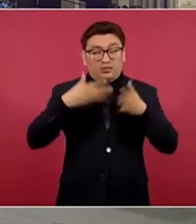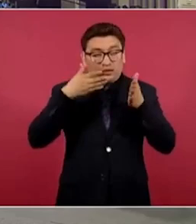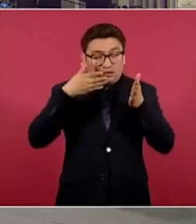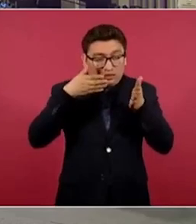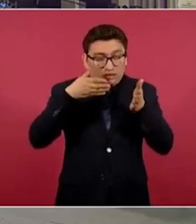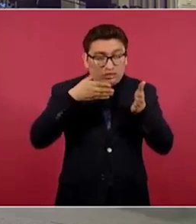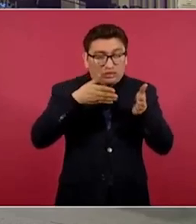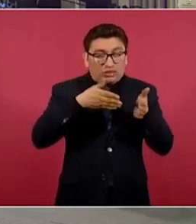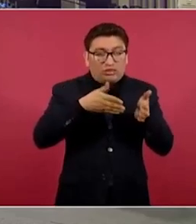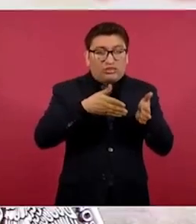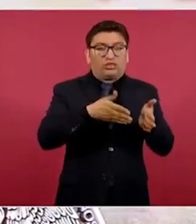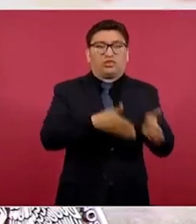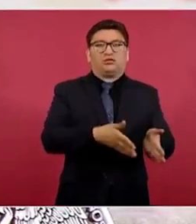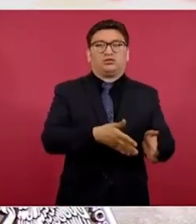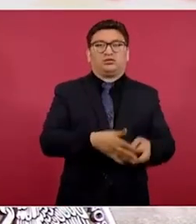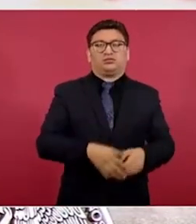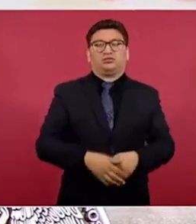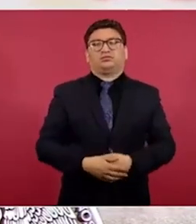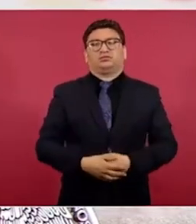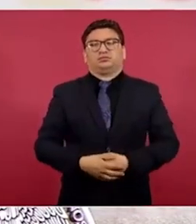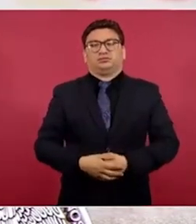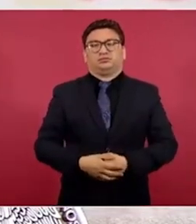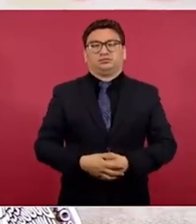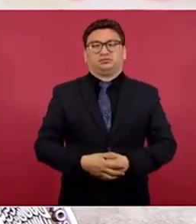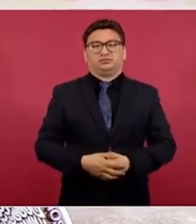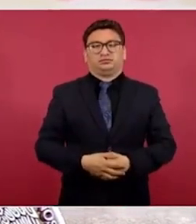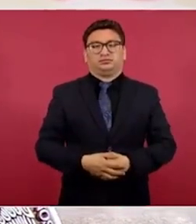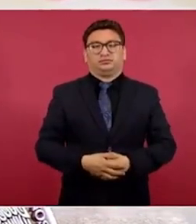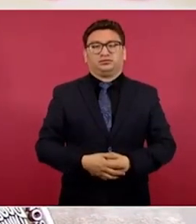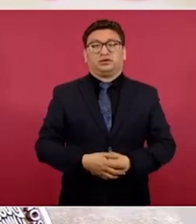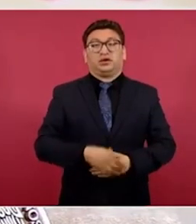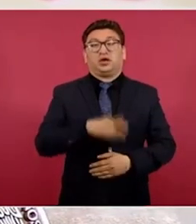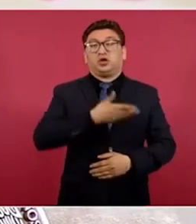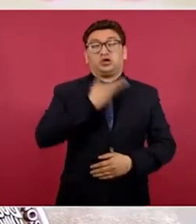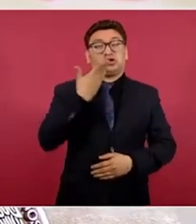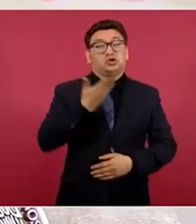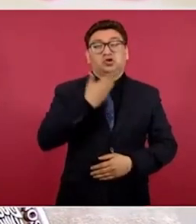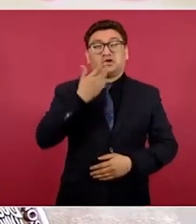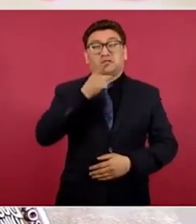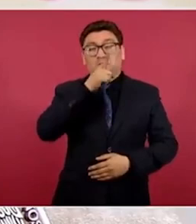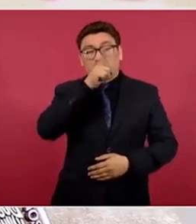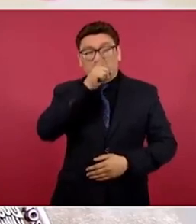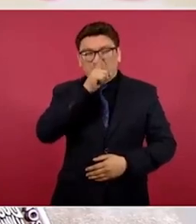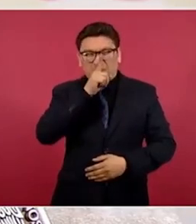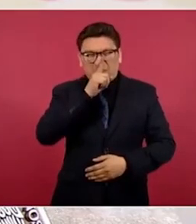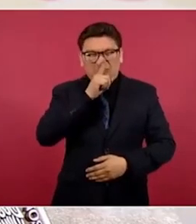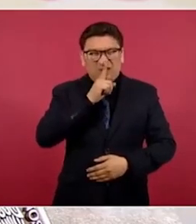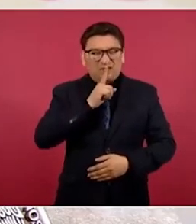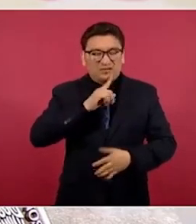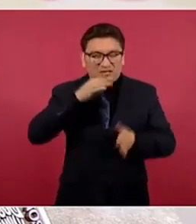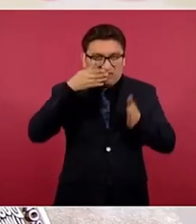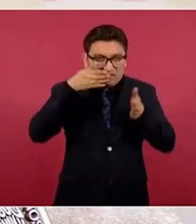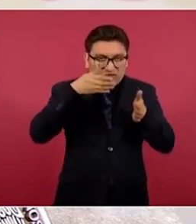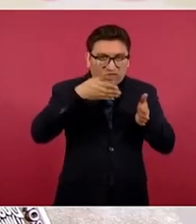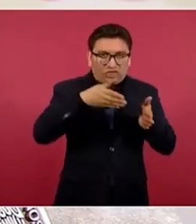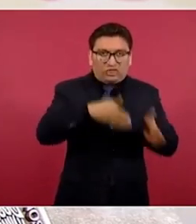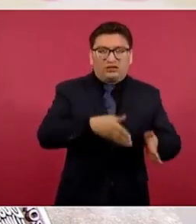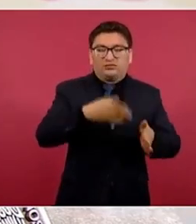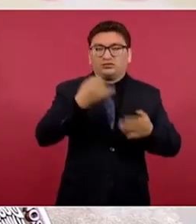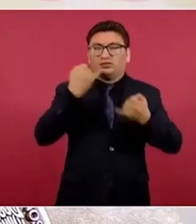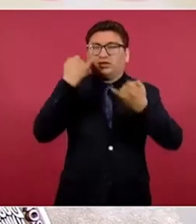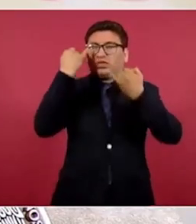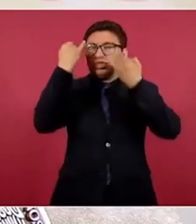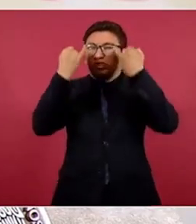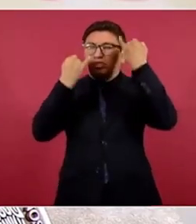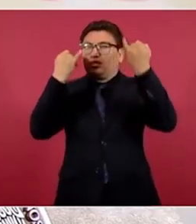a la mentira, pierde hasta la imaginación